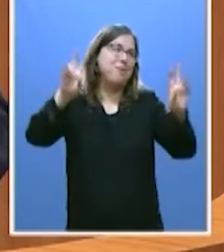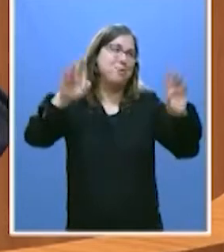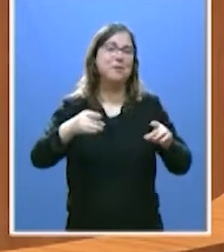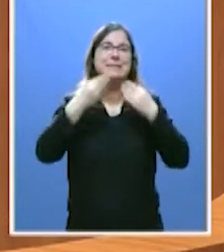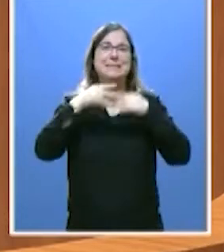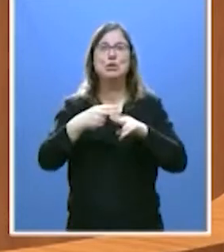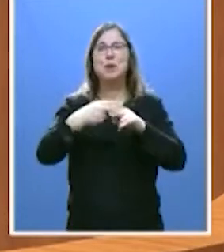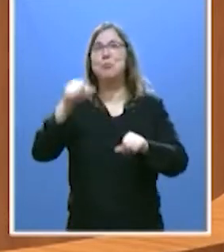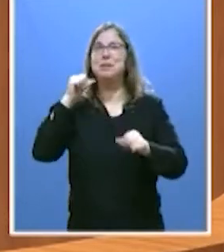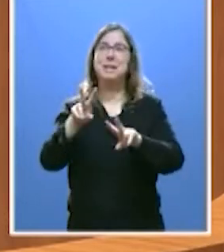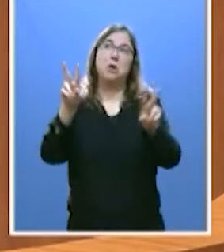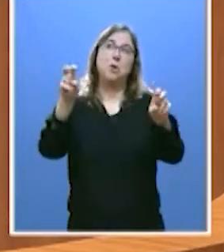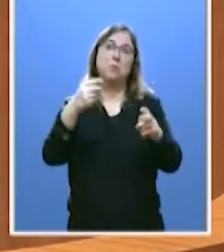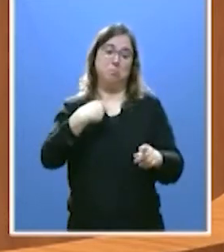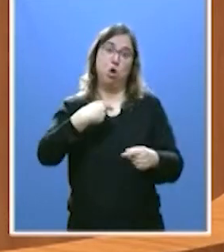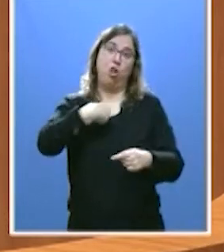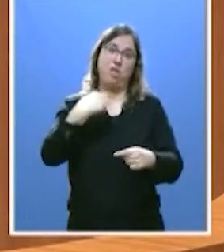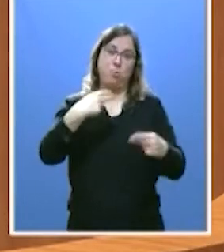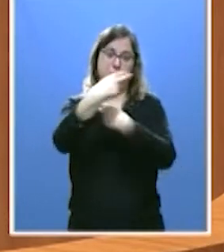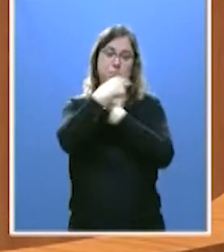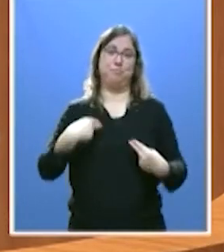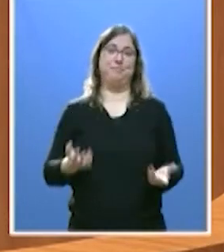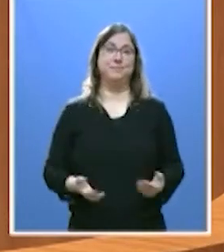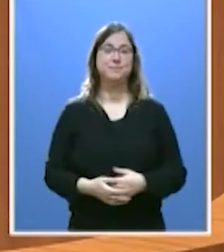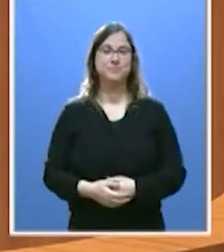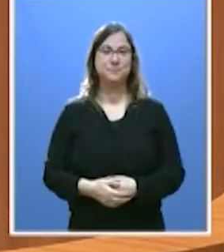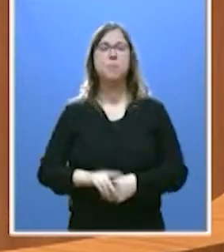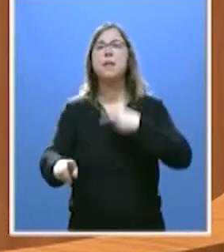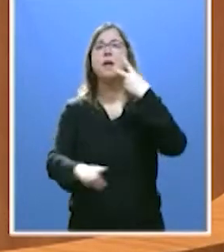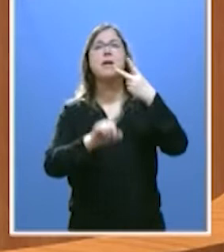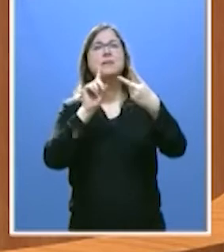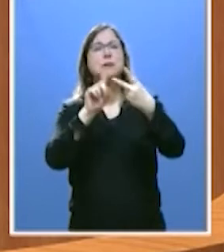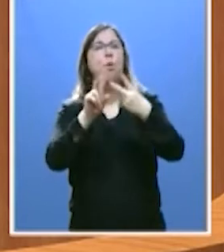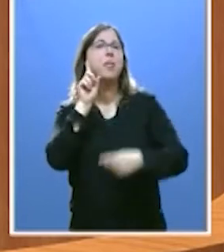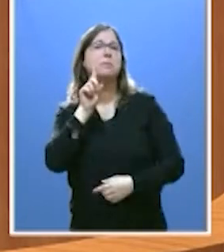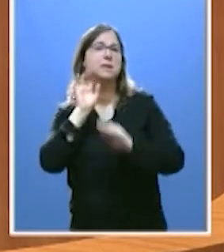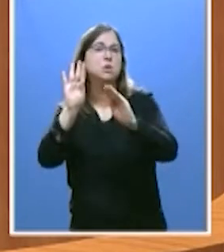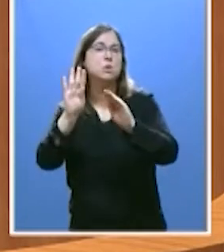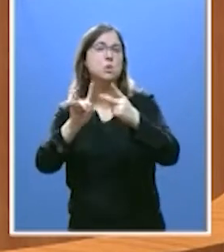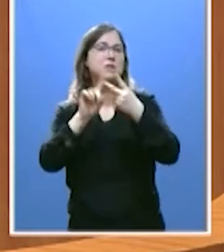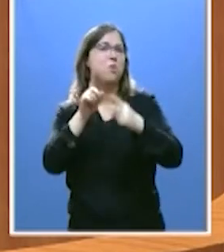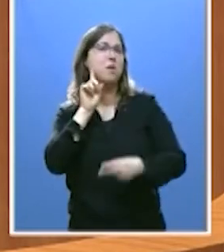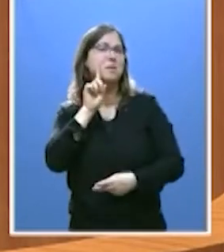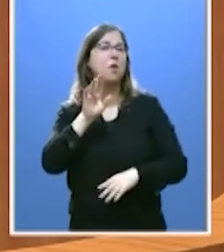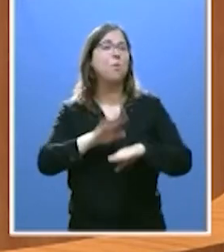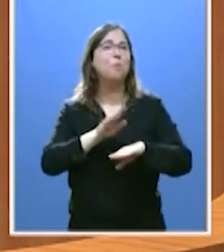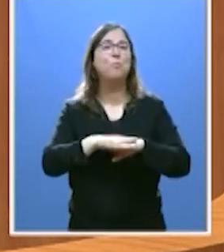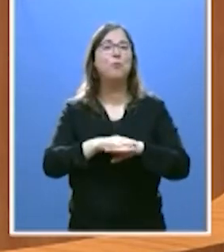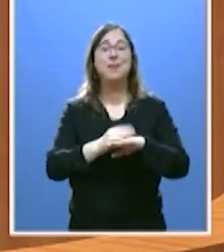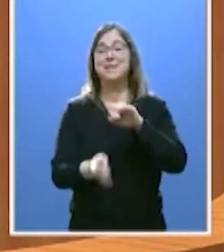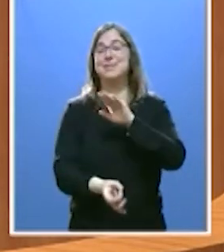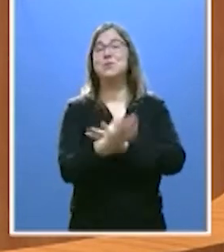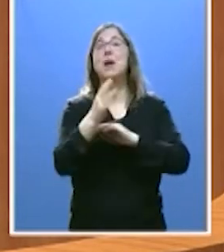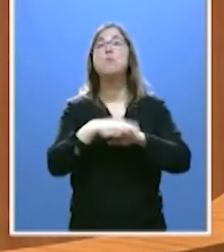de la política. Miren, la segunda mentira es que la moción se presenta por las necesidades